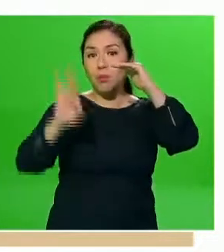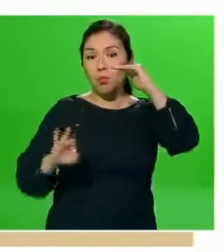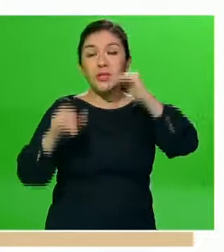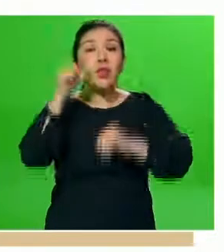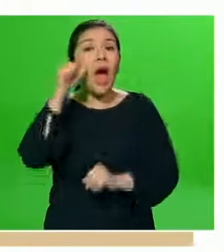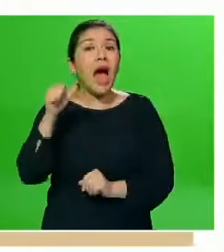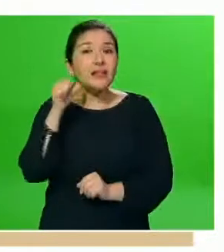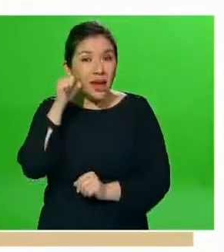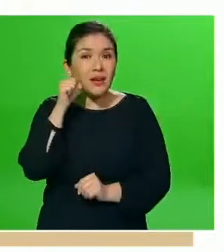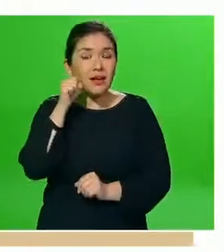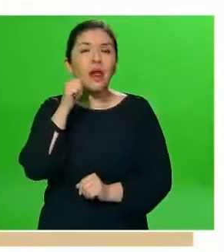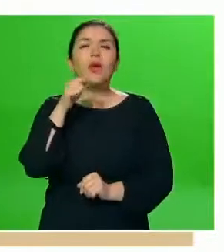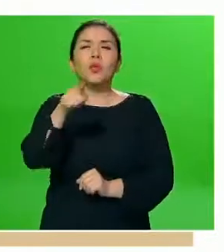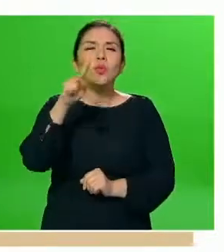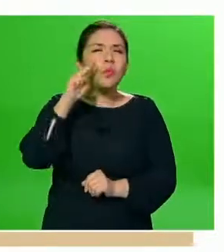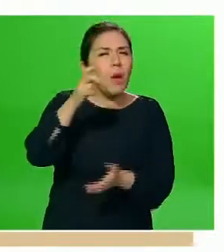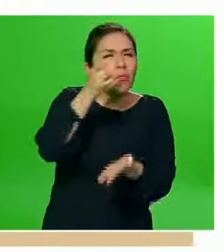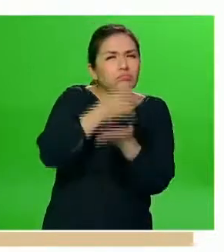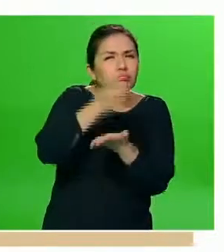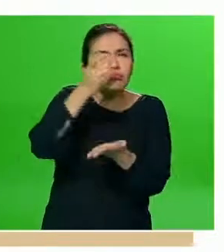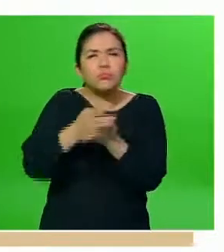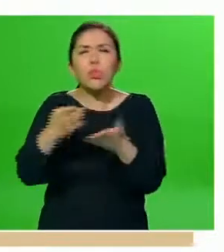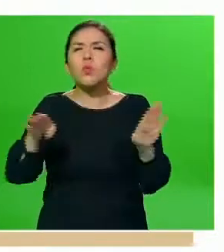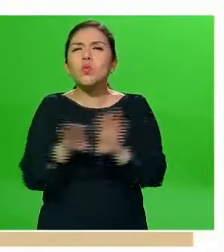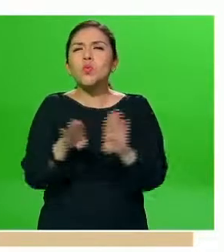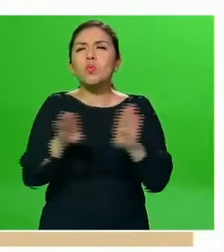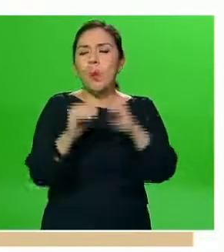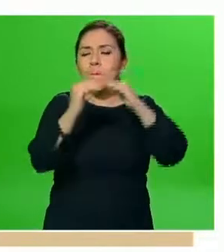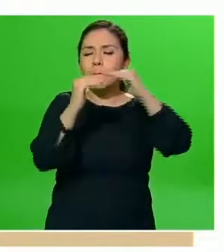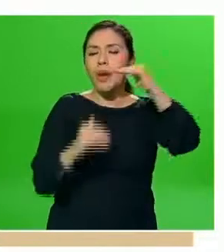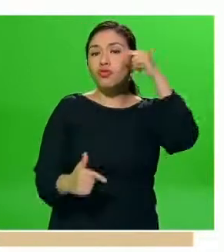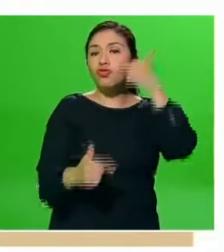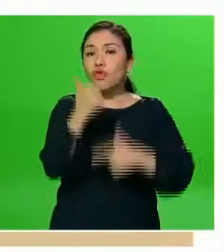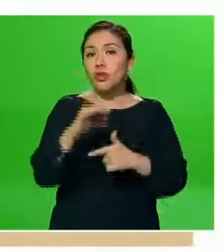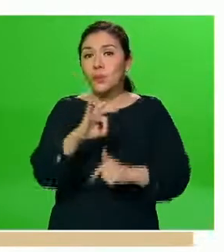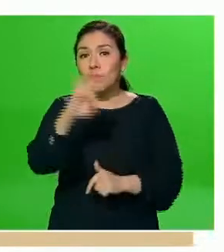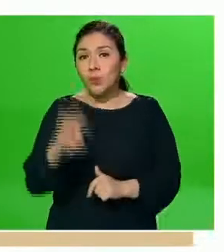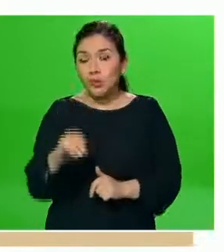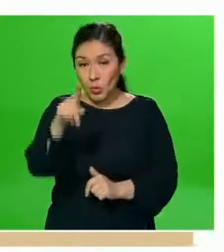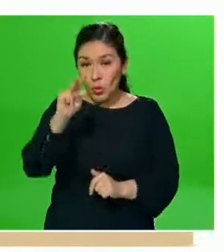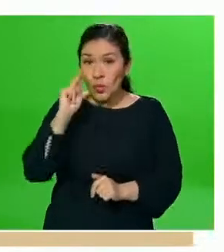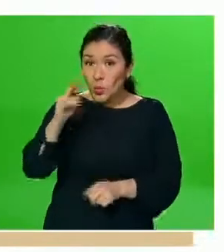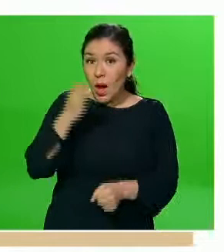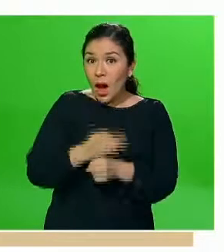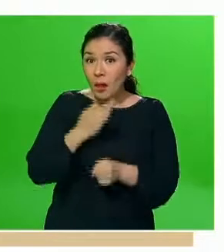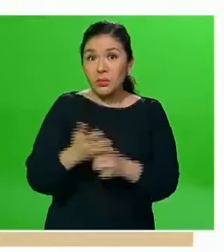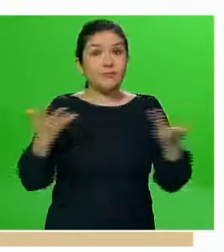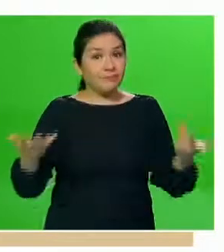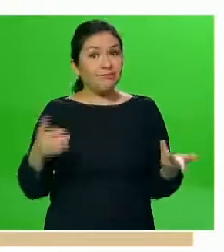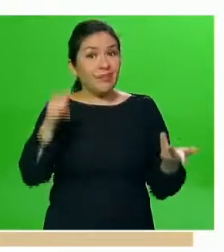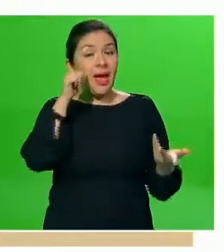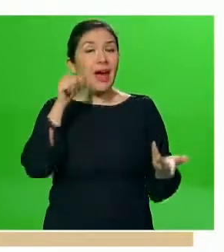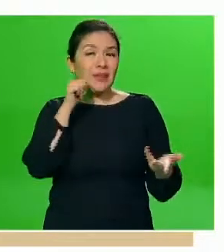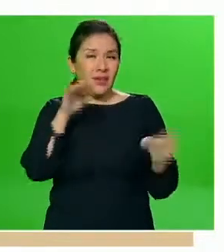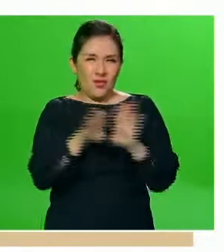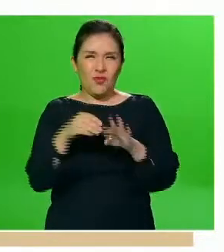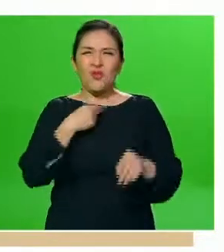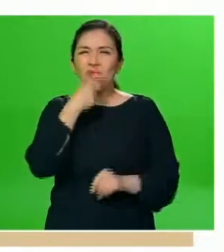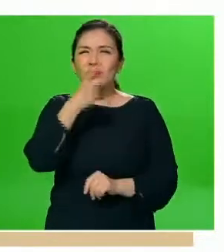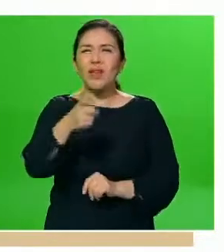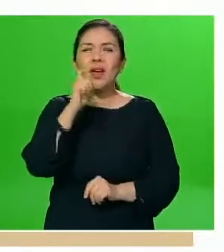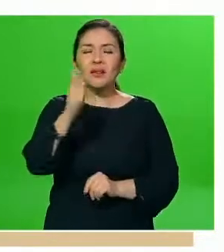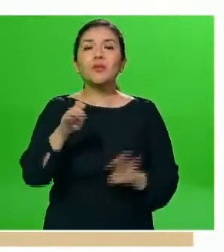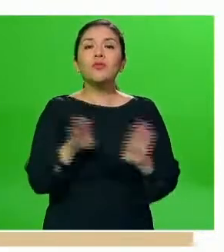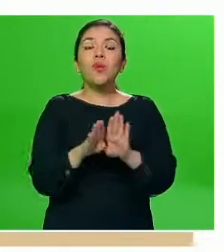lo podíamos identificar en un menos 12%. Entonces, vean ustedes cómo el día de ayer comentábamos que hay